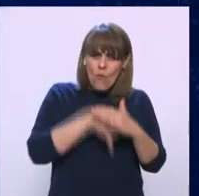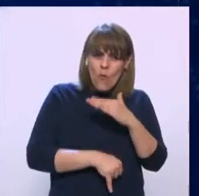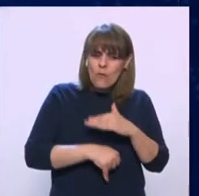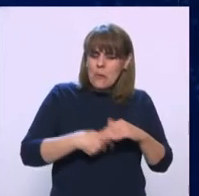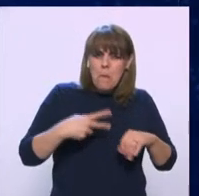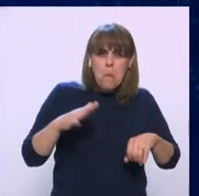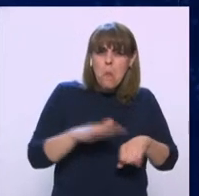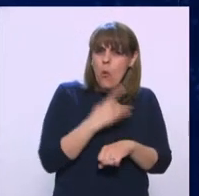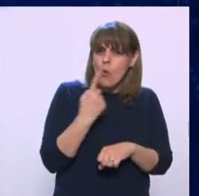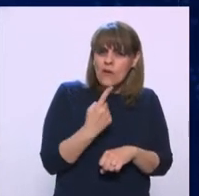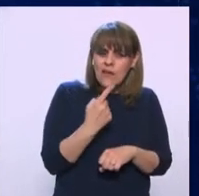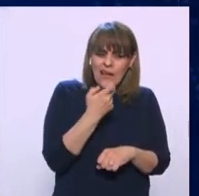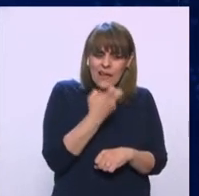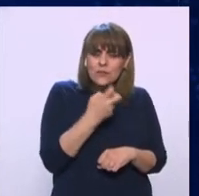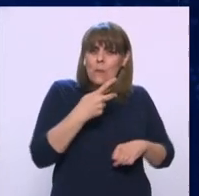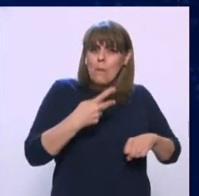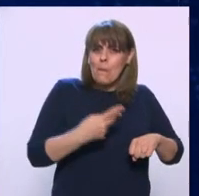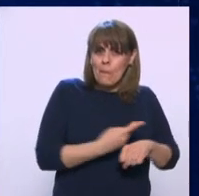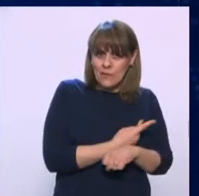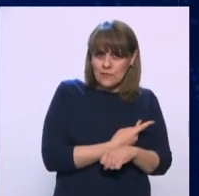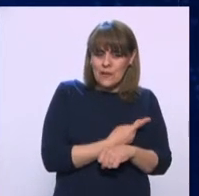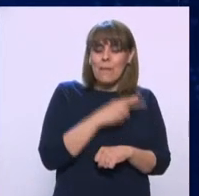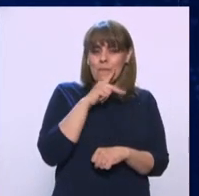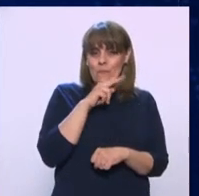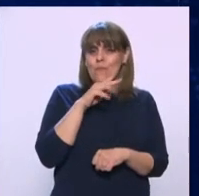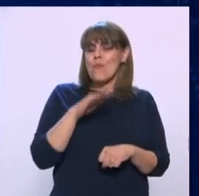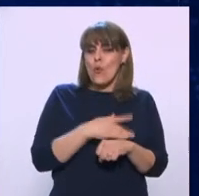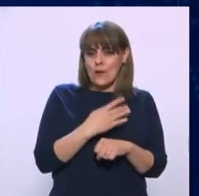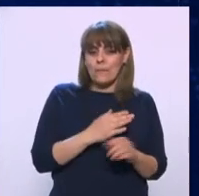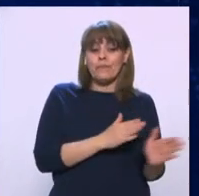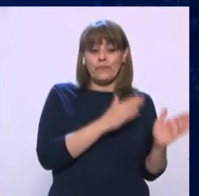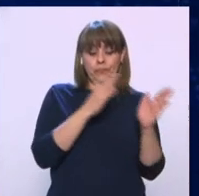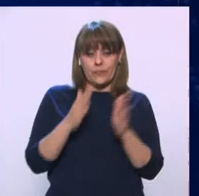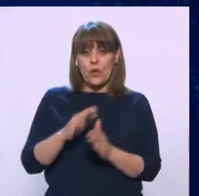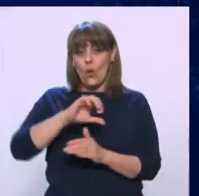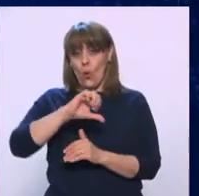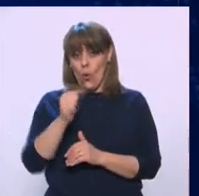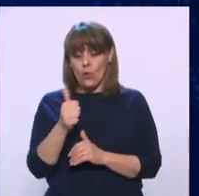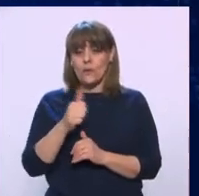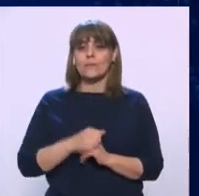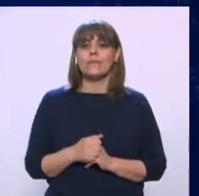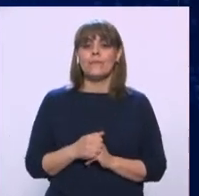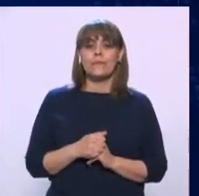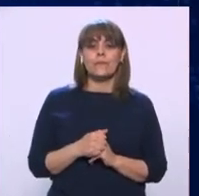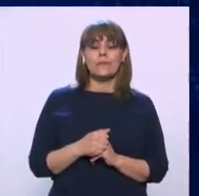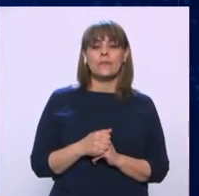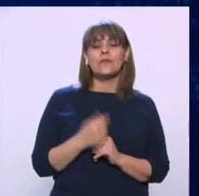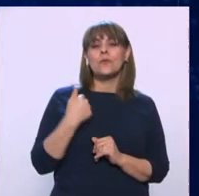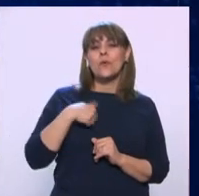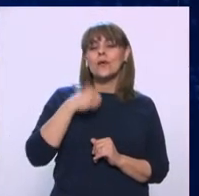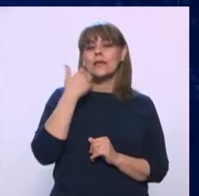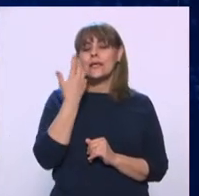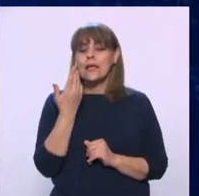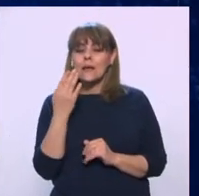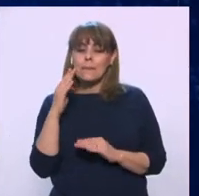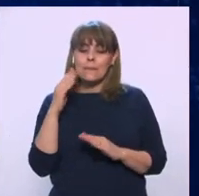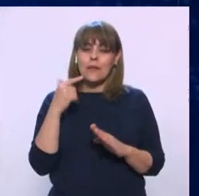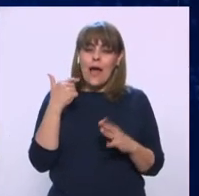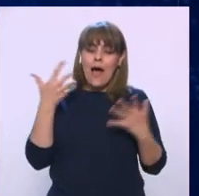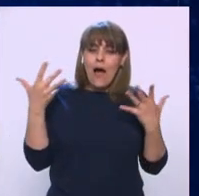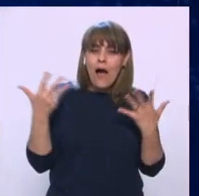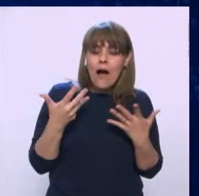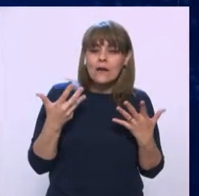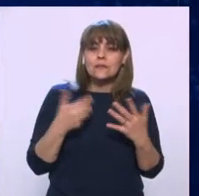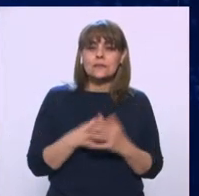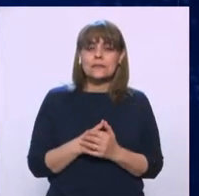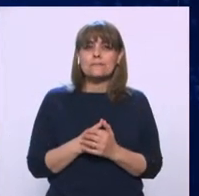propician esta realidad preocupante. Y luego lo otro es que intentamos hacer lo que podemos considerar